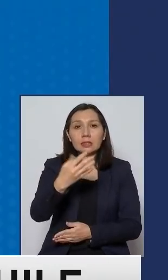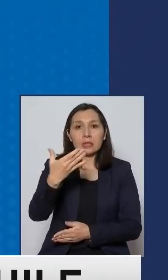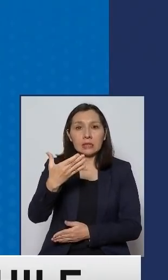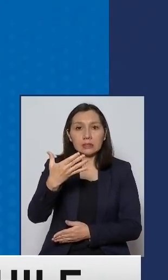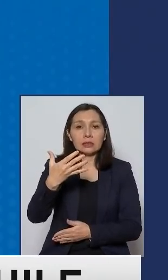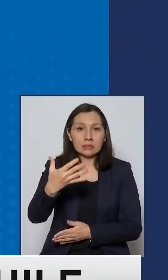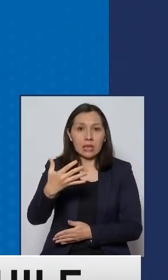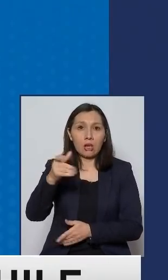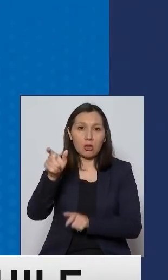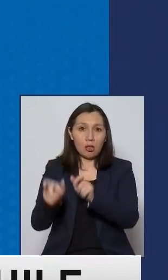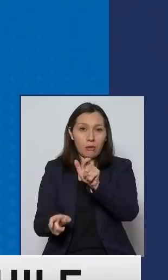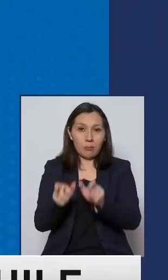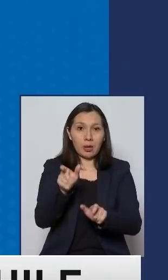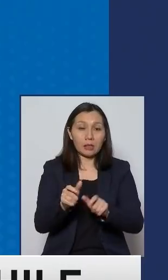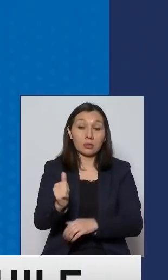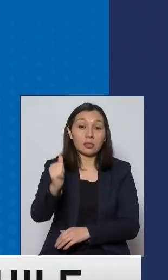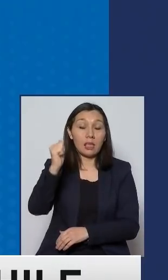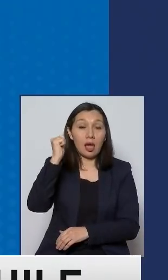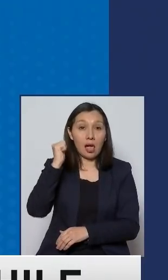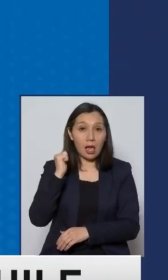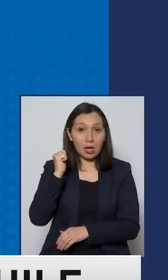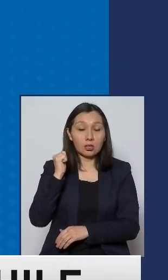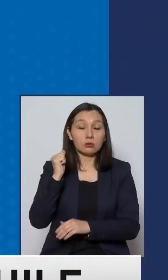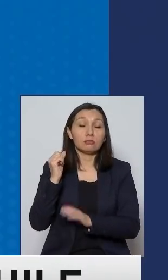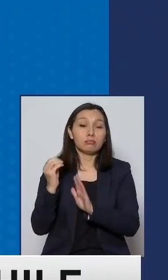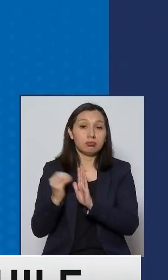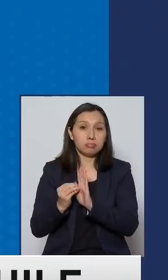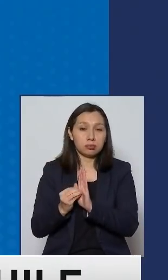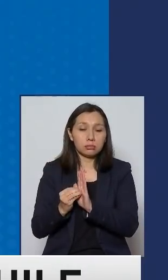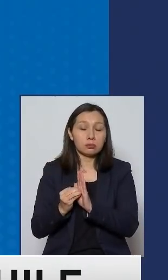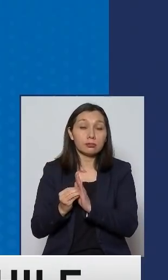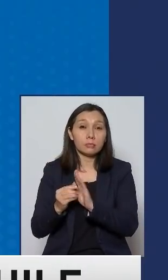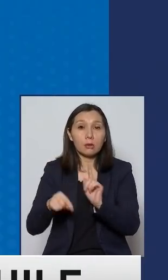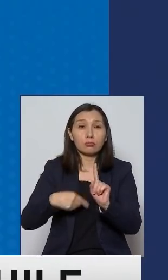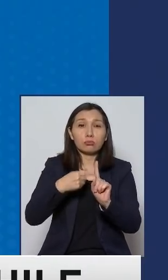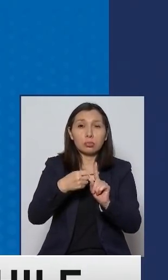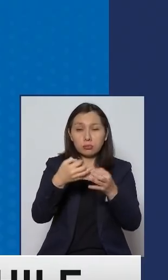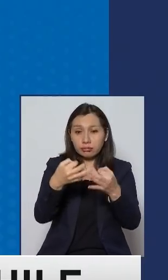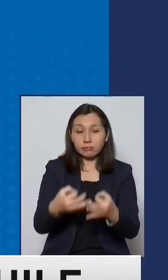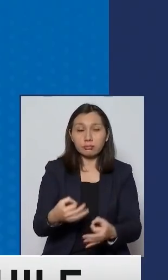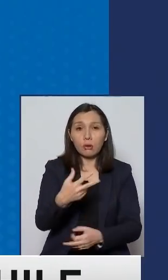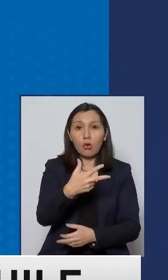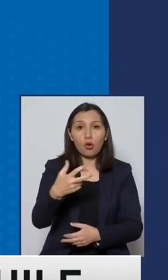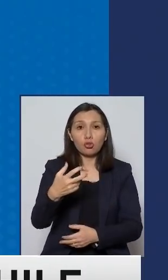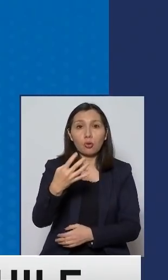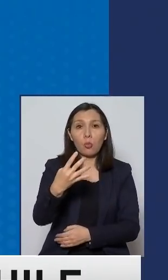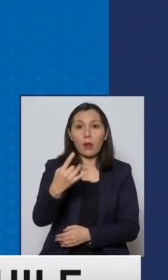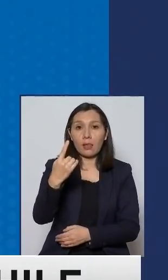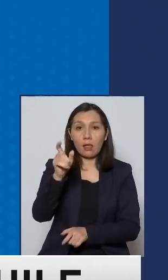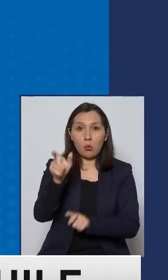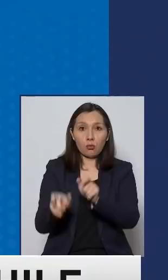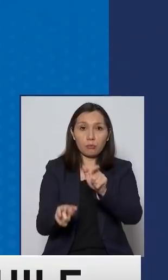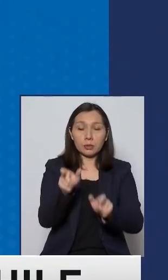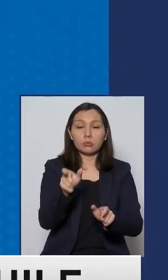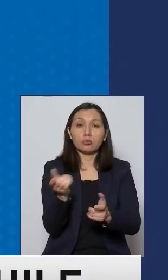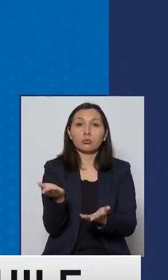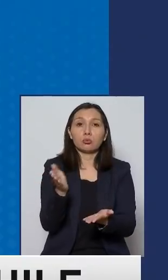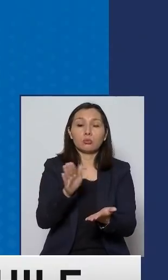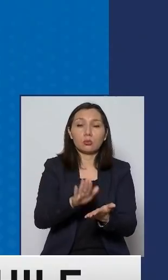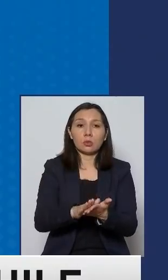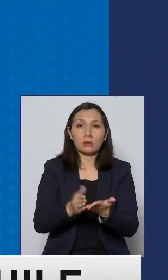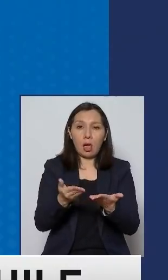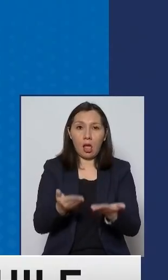personas. En el día de ayer se registraron, lo que suma 841 personas fallecidas